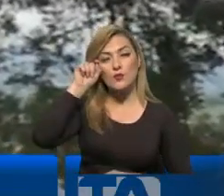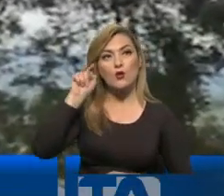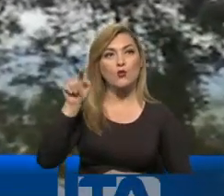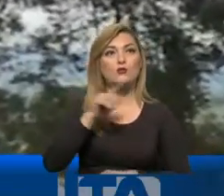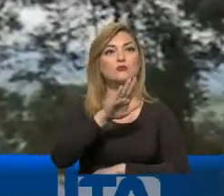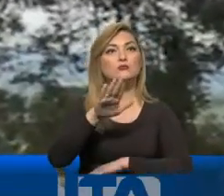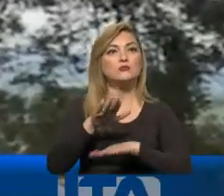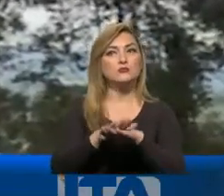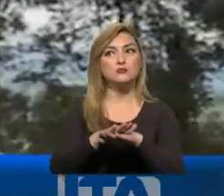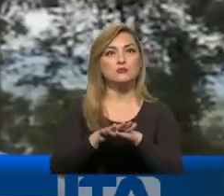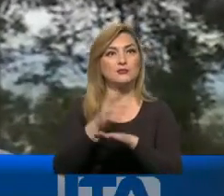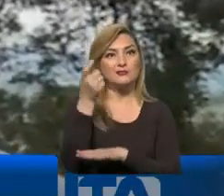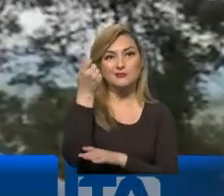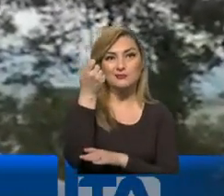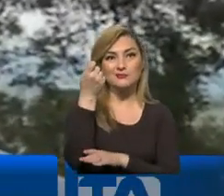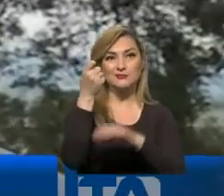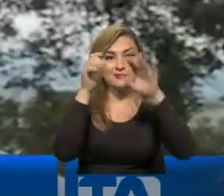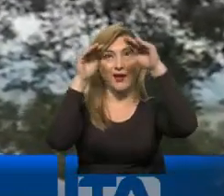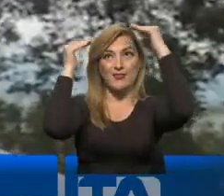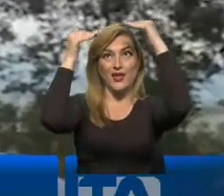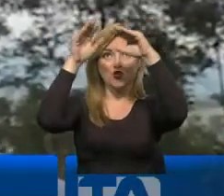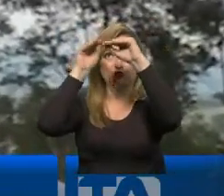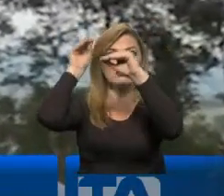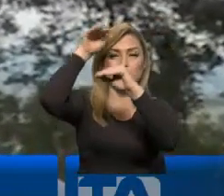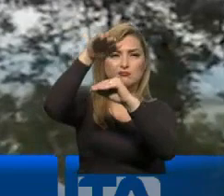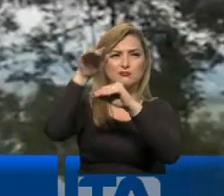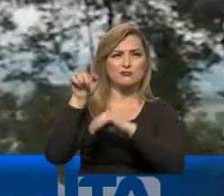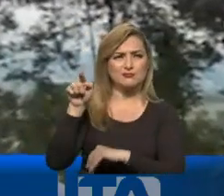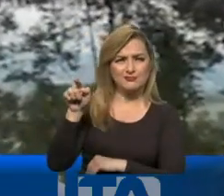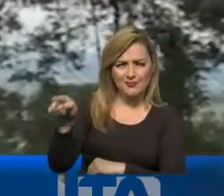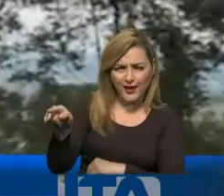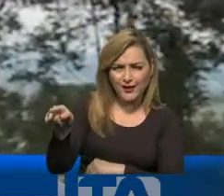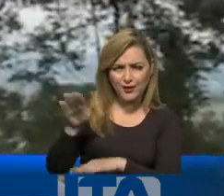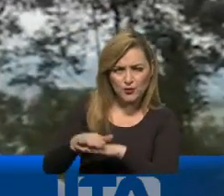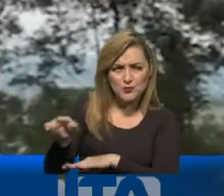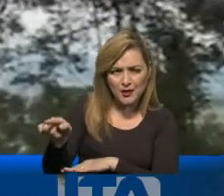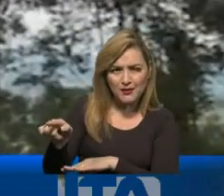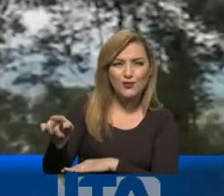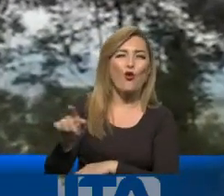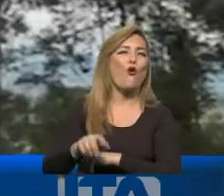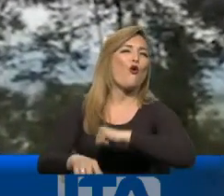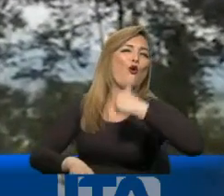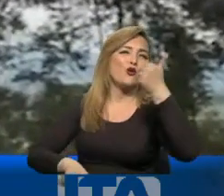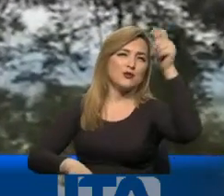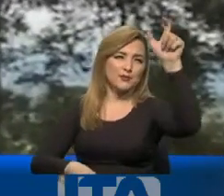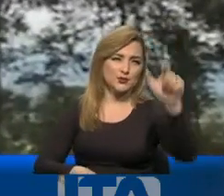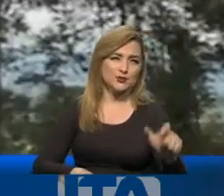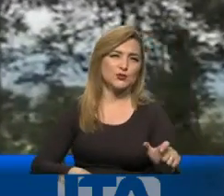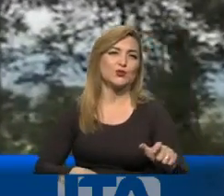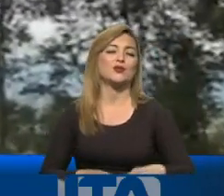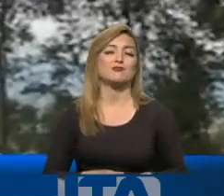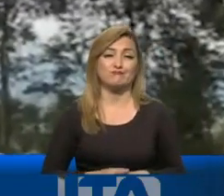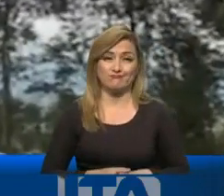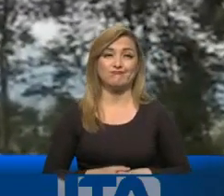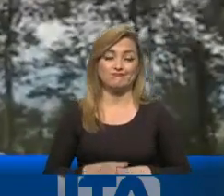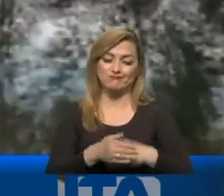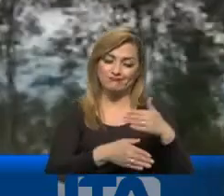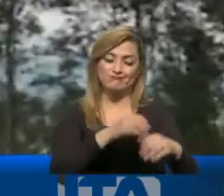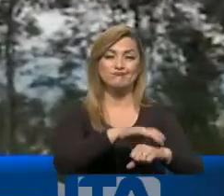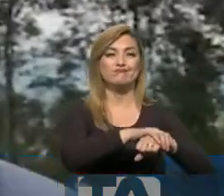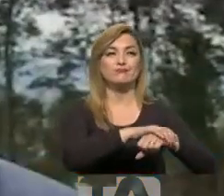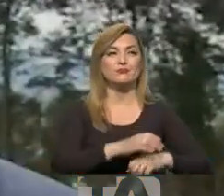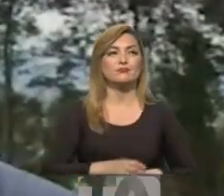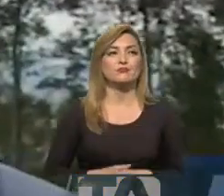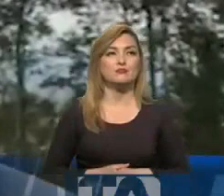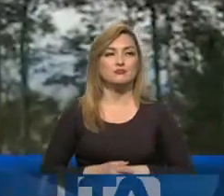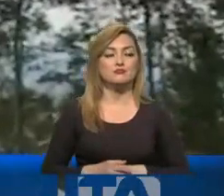se hablaba de la supuesta plata en los techos? Y esto jamás correspondió al domicilio de él, se trataba de otra persona que fue procesada, que no era él.